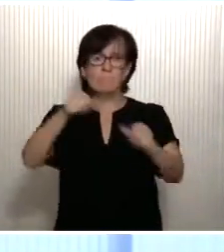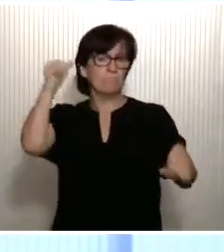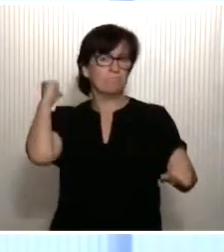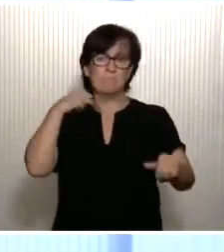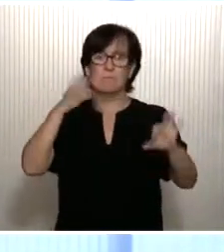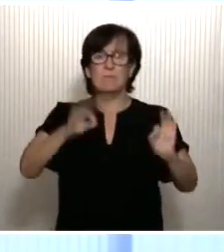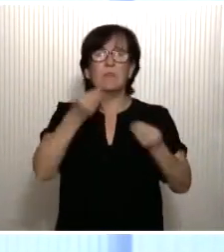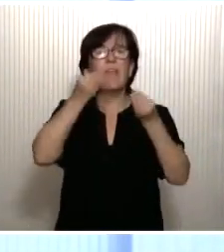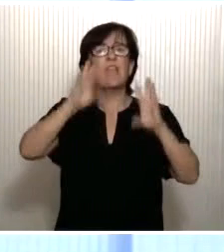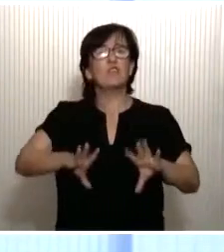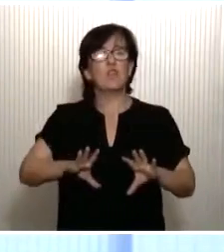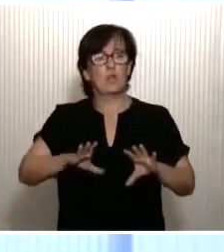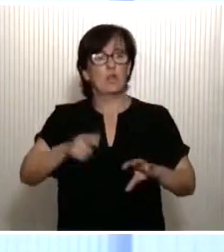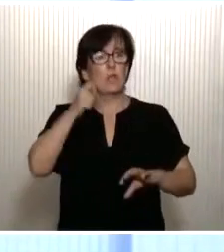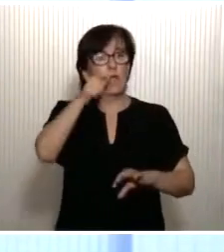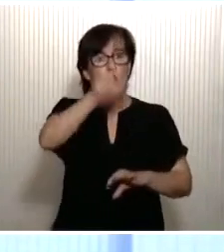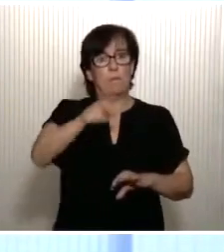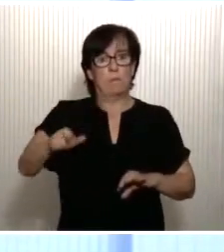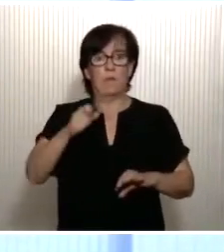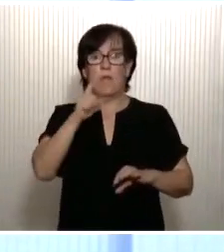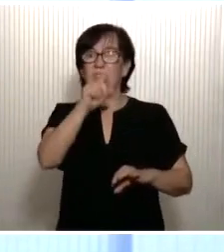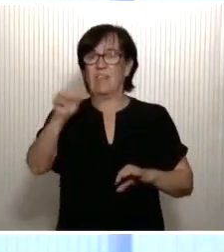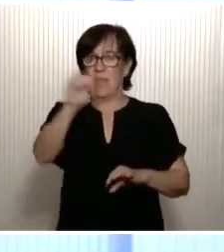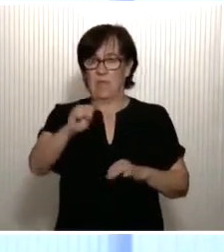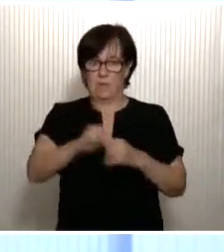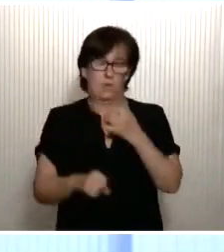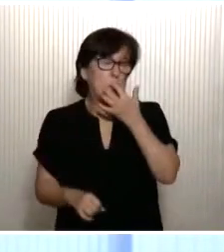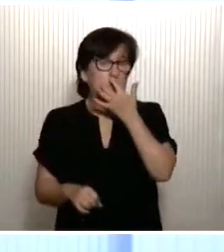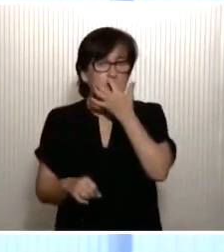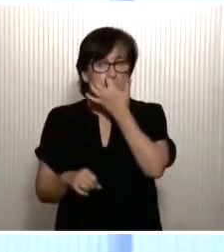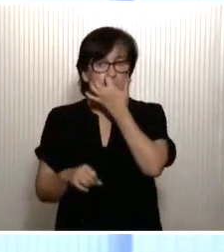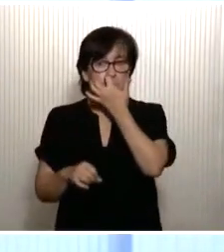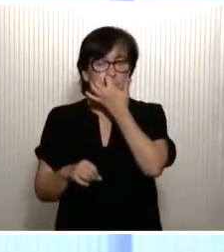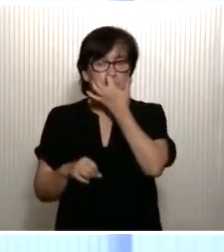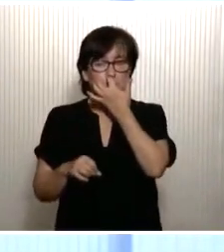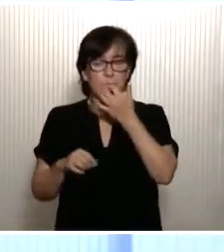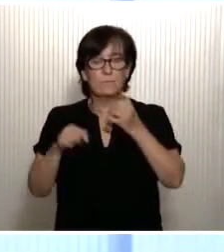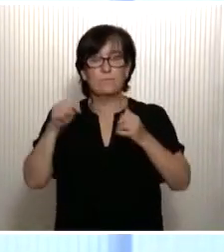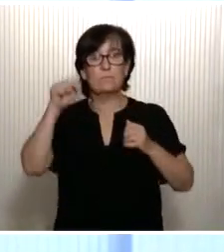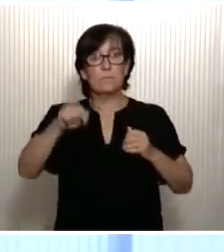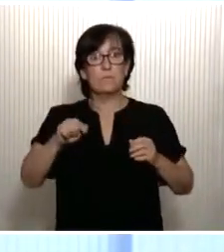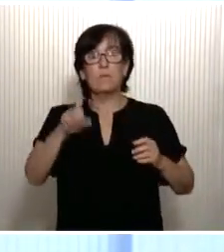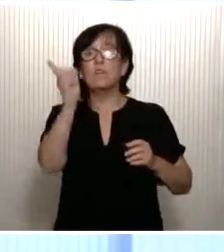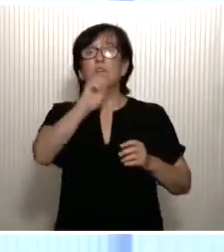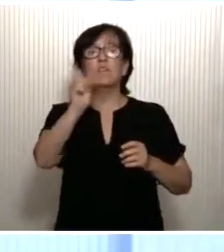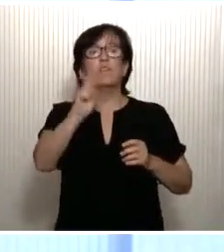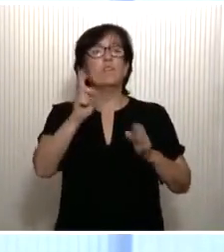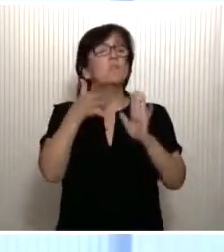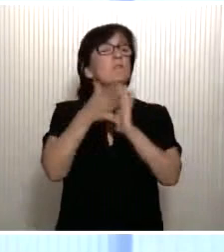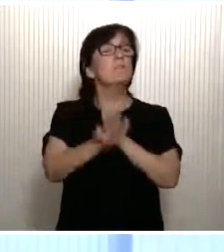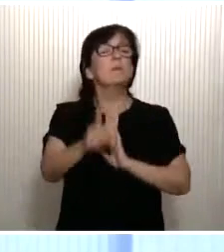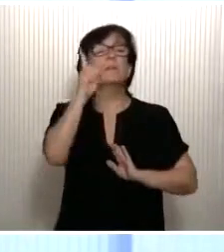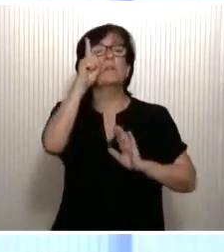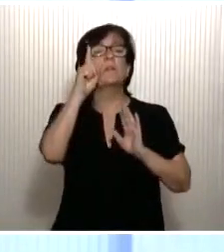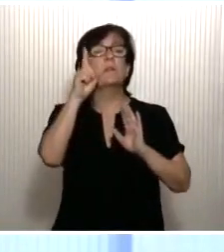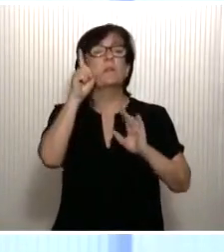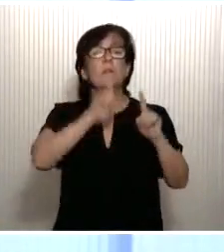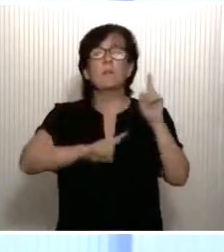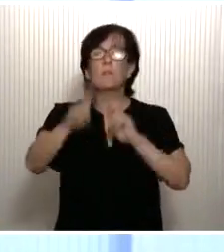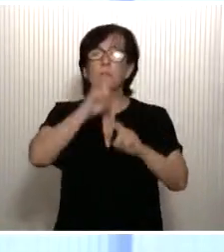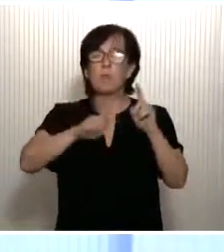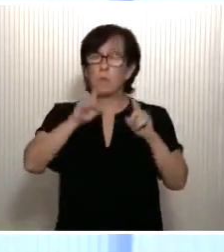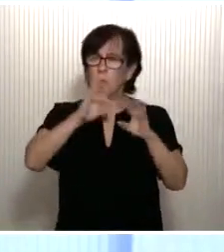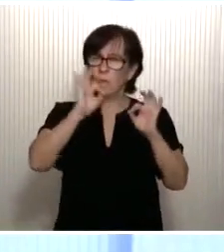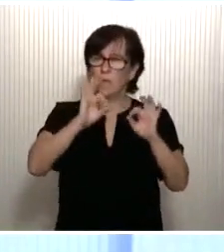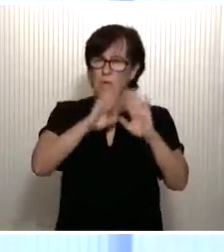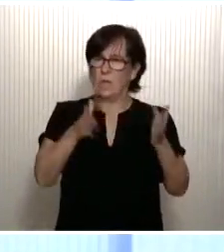menos en la historia de la humanidad de los últimos cien años. Esta vez no se trata de un problema de una clase, aunque